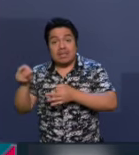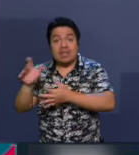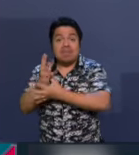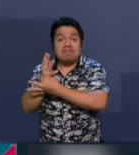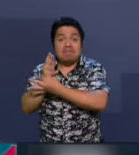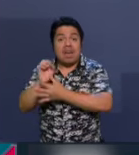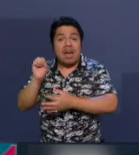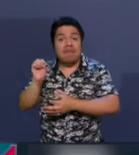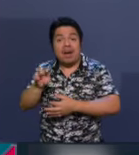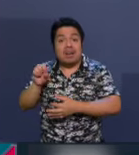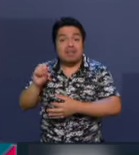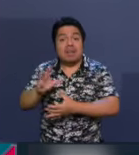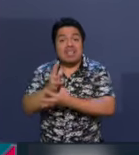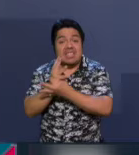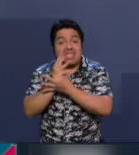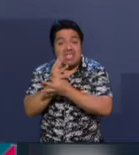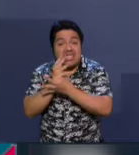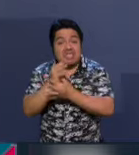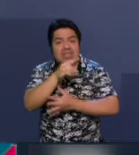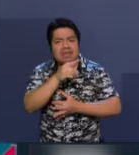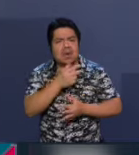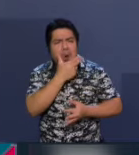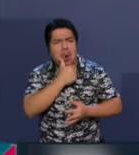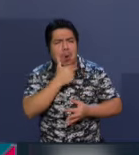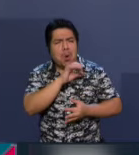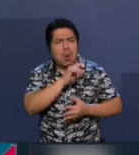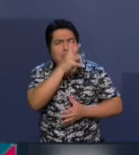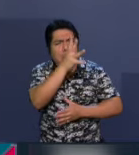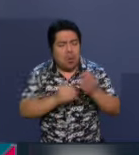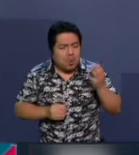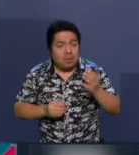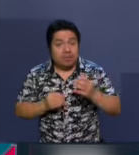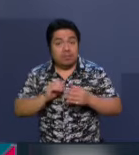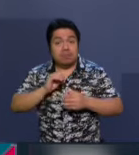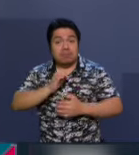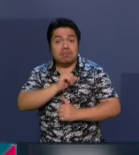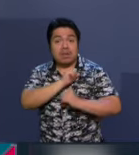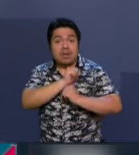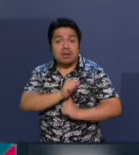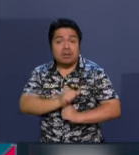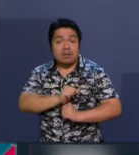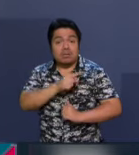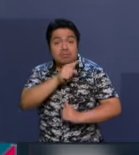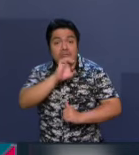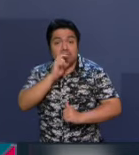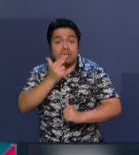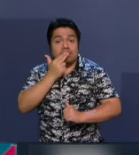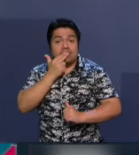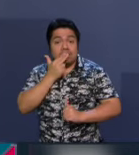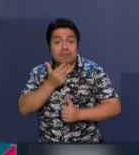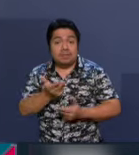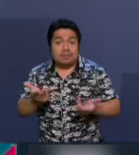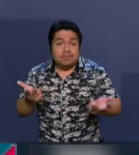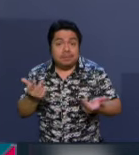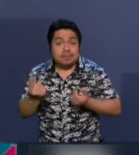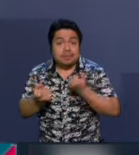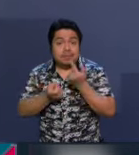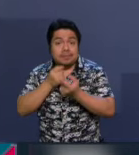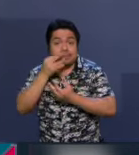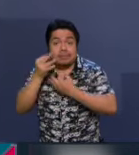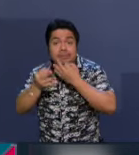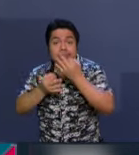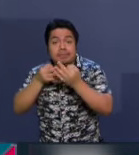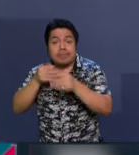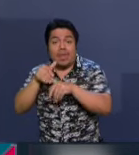en vivo se asegurara que Corral era un prófugo de la justicia, lo de las autoridades de Chihuahua fue una ilegalidad, una chicanada y algunos medios se